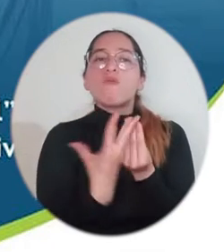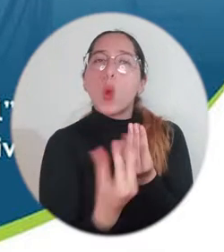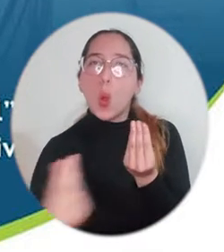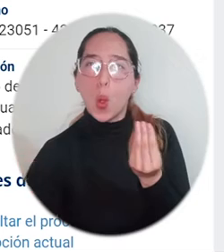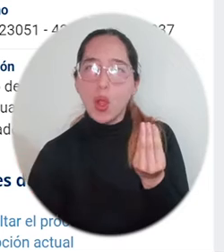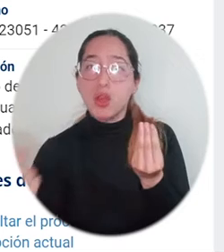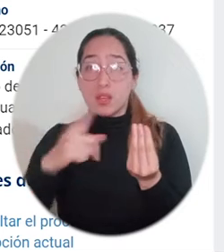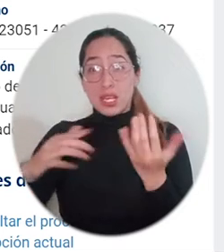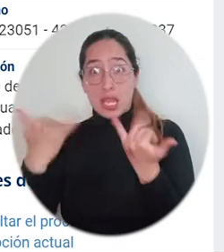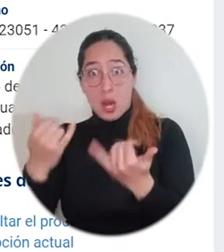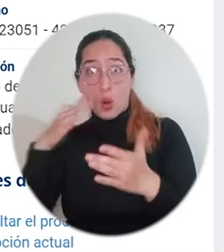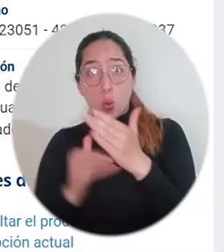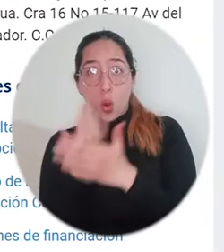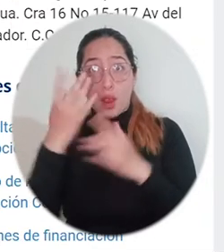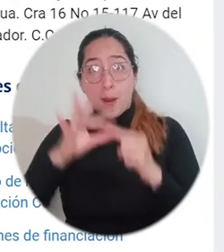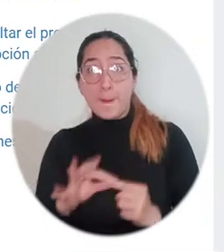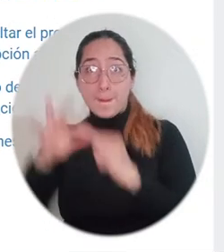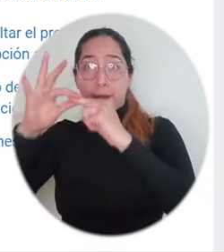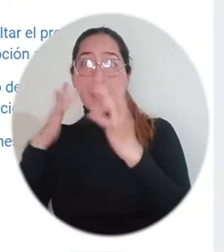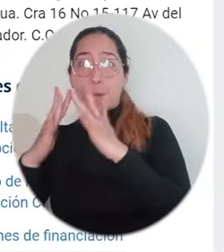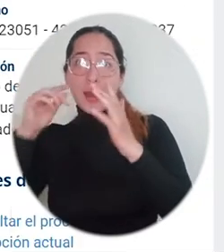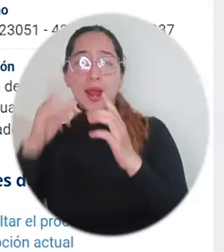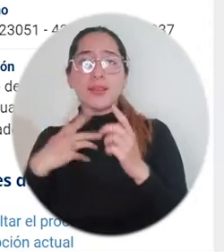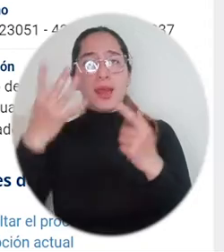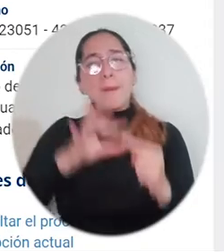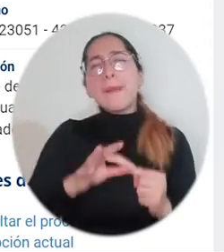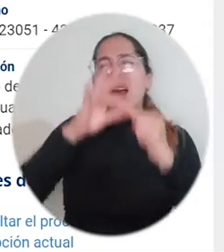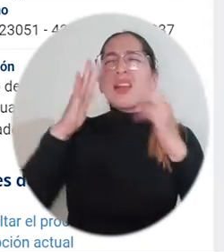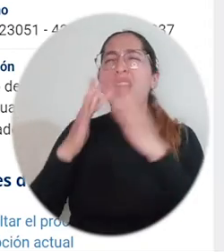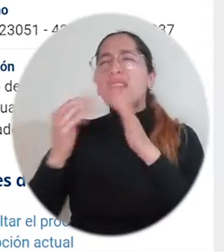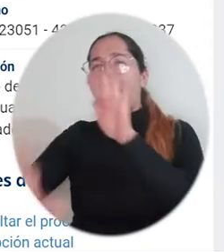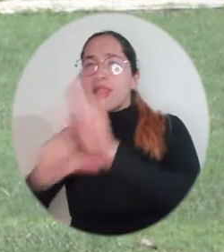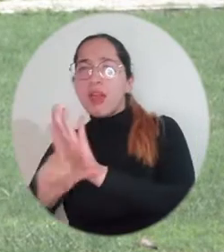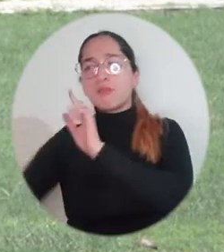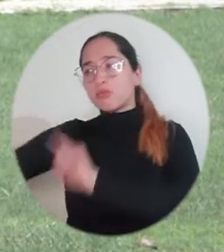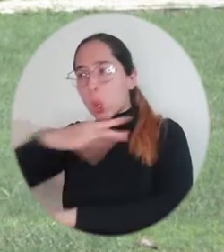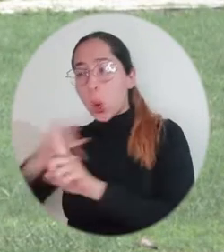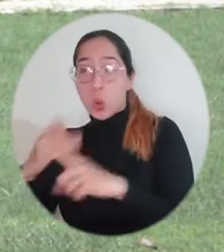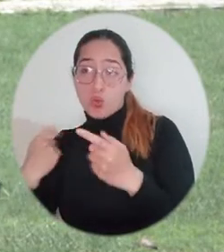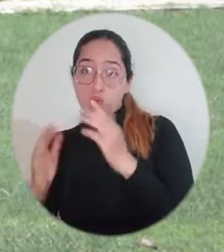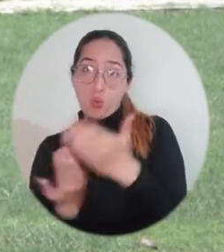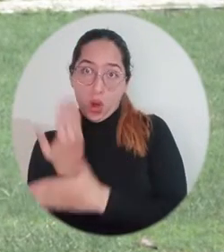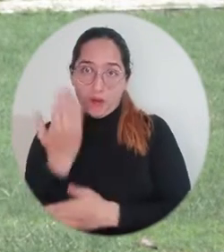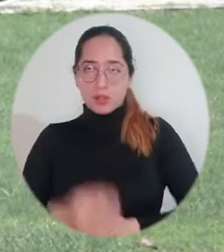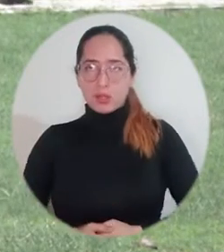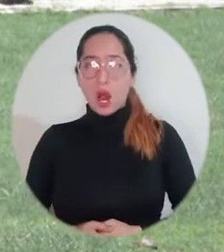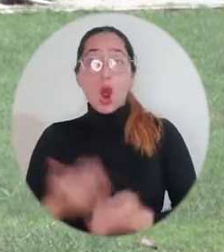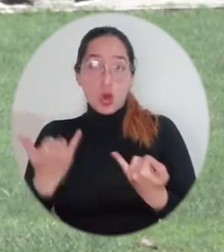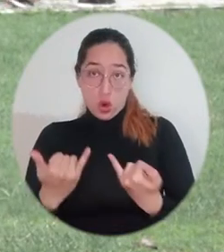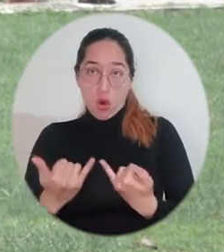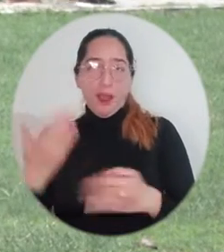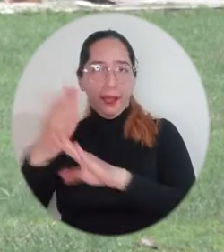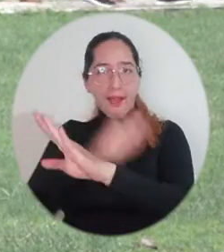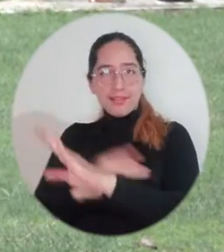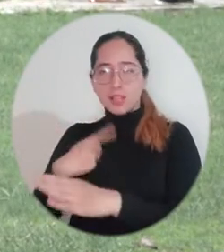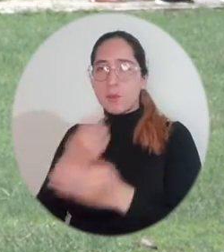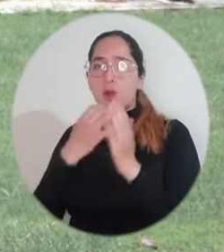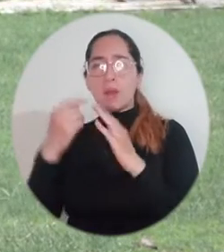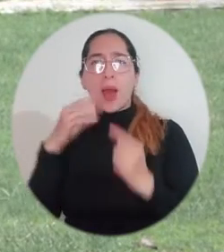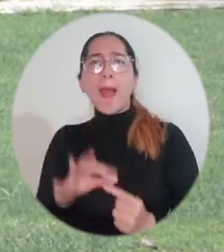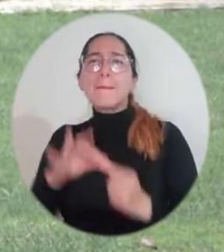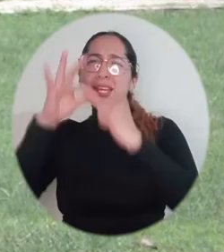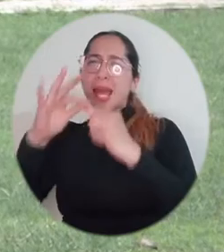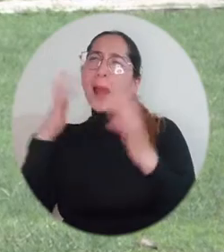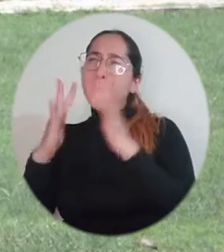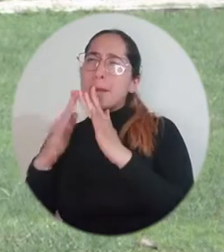diversas, y una nueva especialización en gestión y legislación ambiental. Estaba buscando por fuera porque no encontraba una